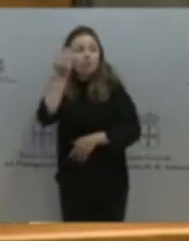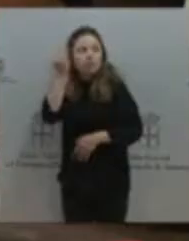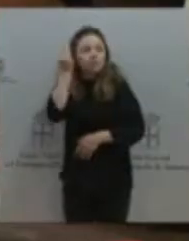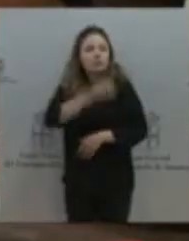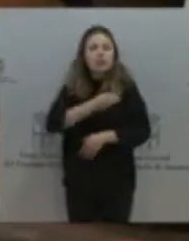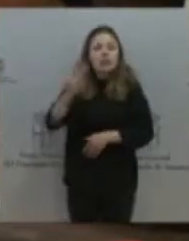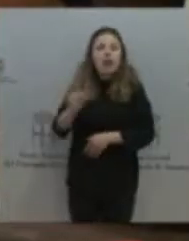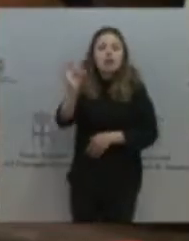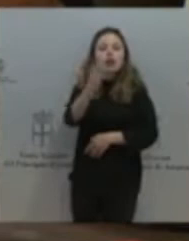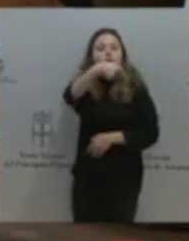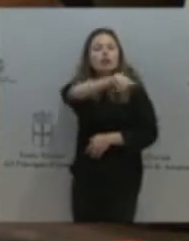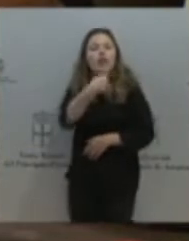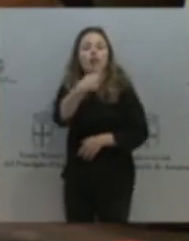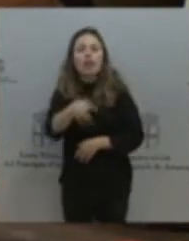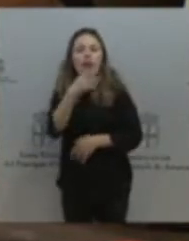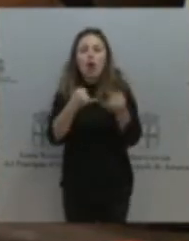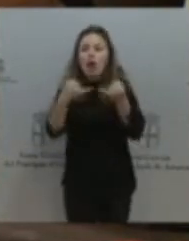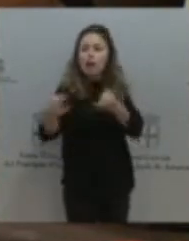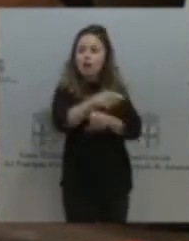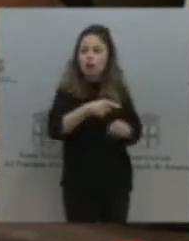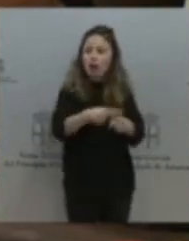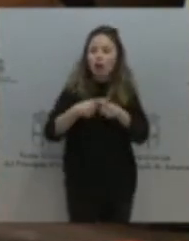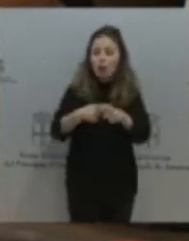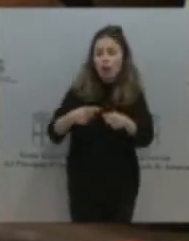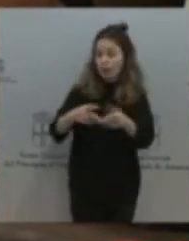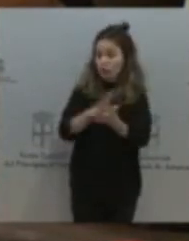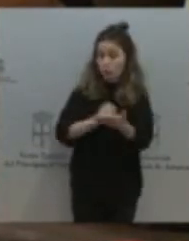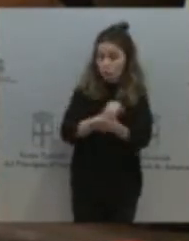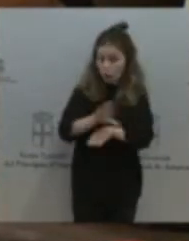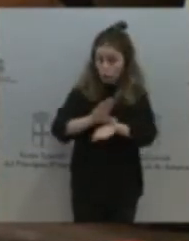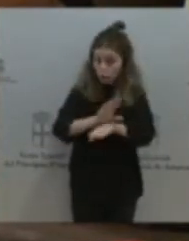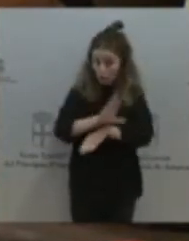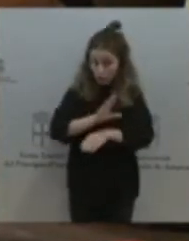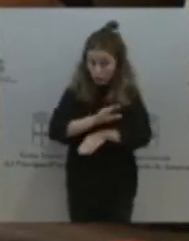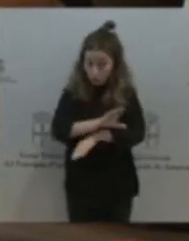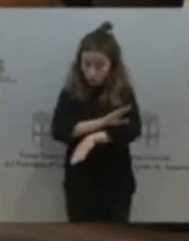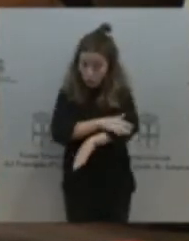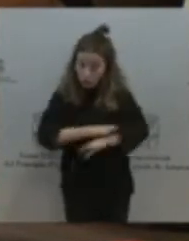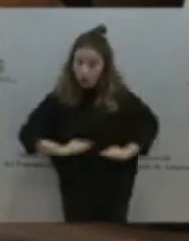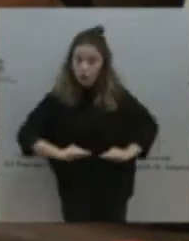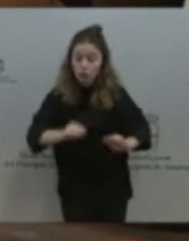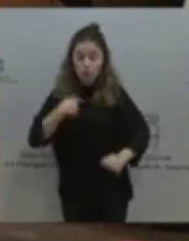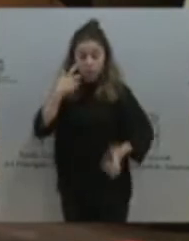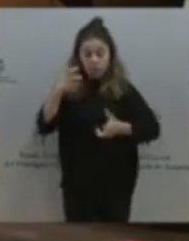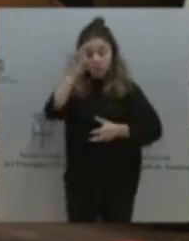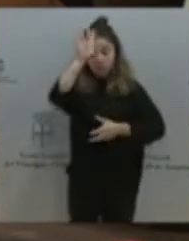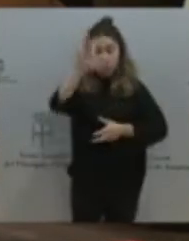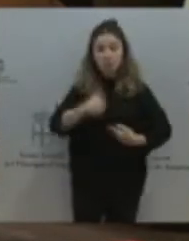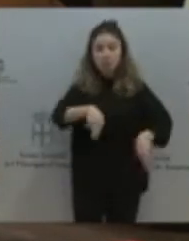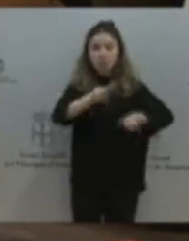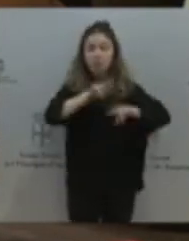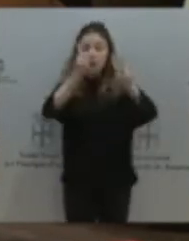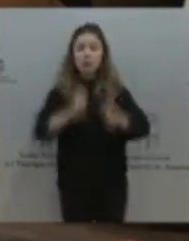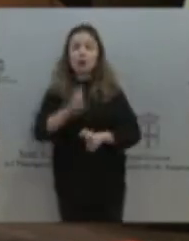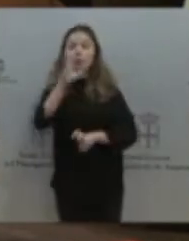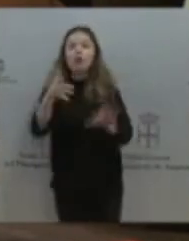compartida por todos los consejeros de su Gobierno. Y, efectivamente, a me sorprende que me responda usted a esta cuestión porque creo que era una respuesta que debería darme, este caso, el consejero